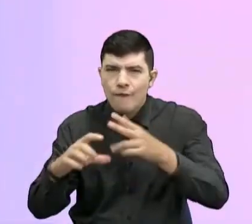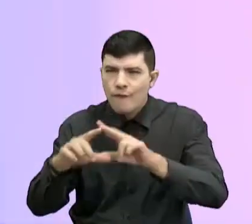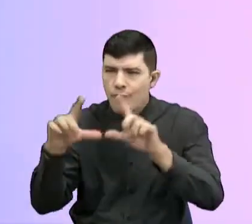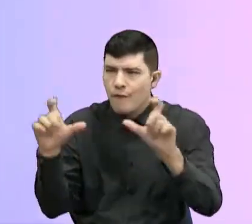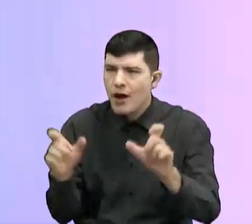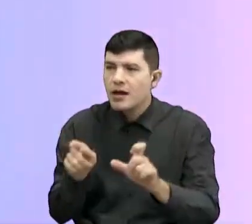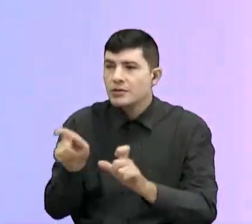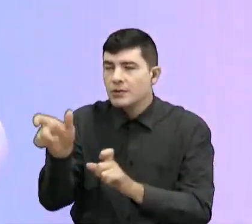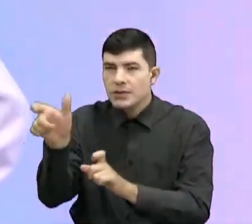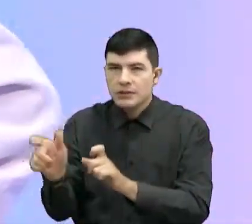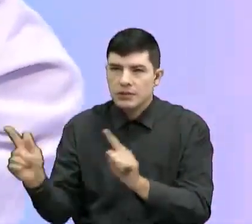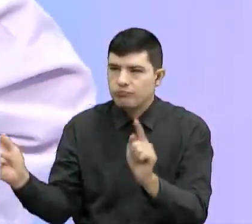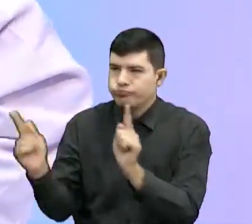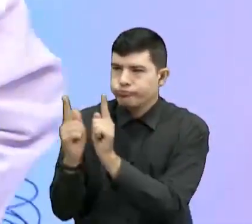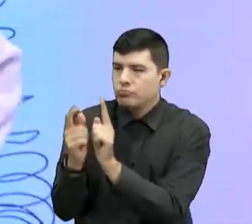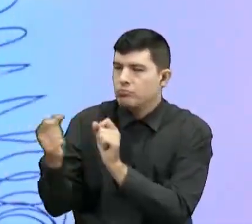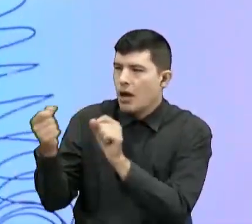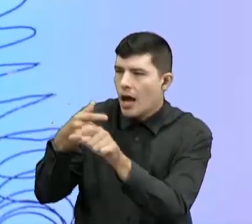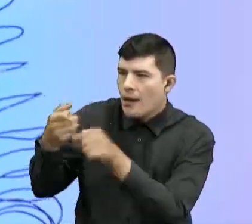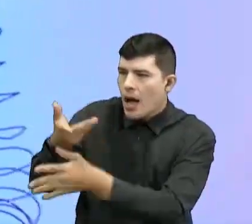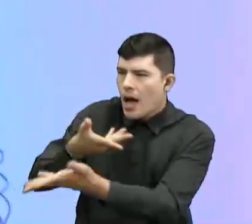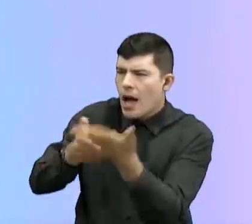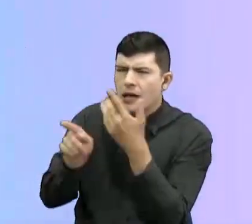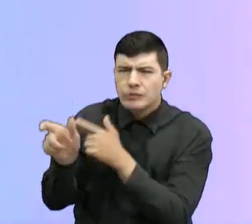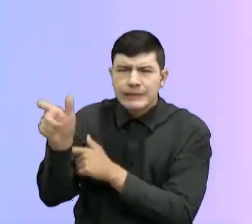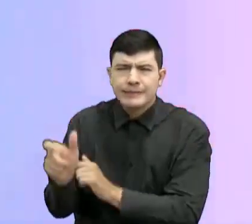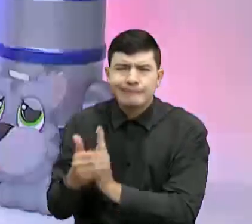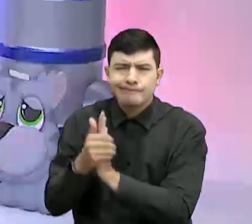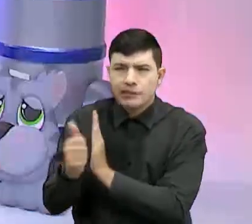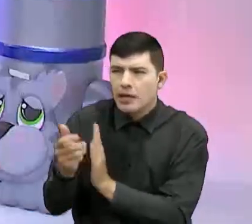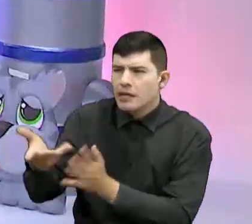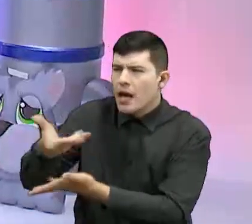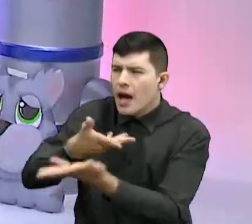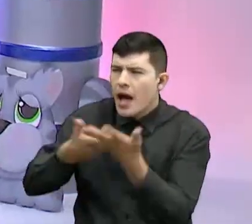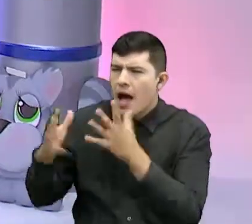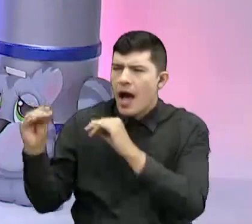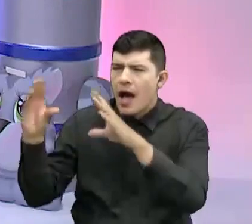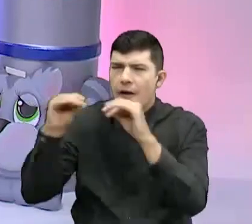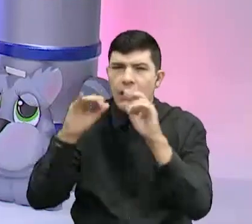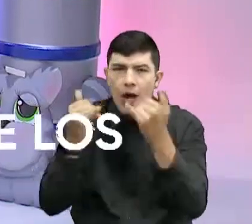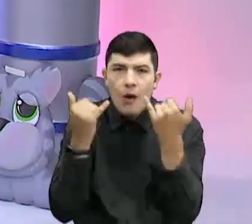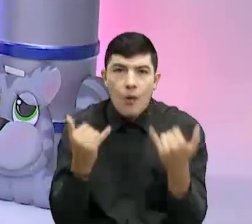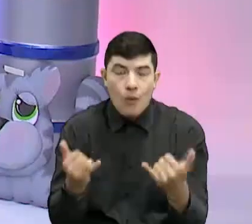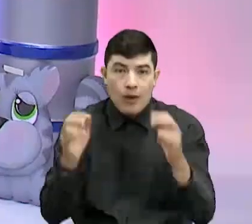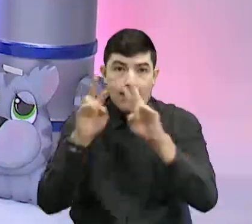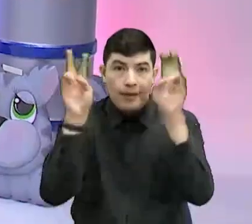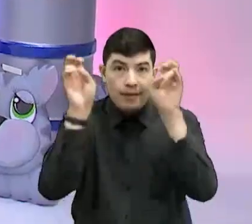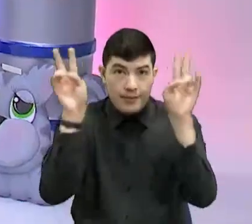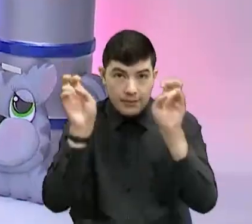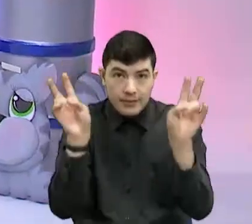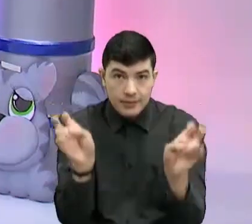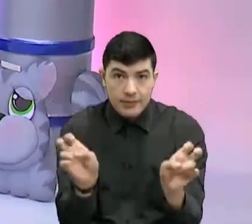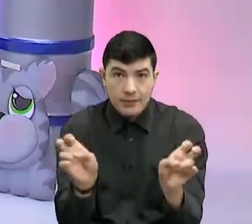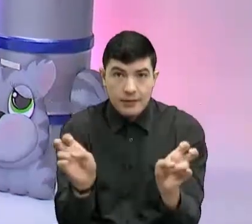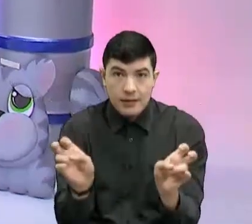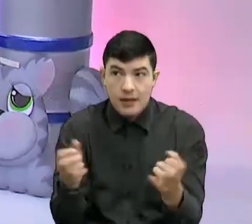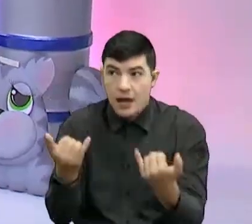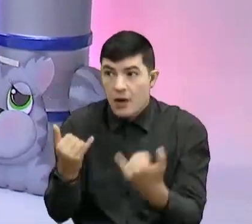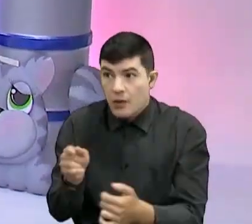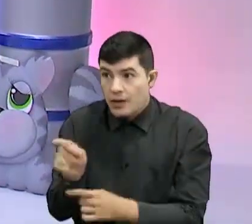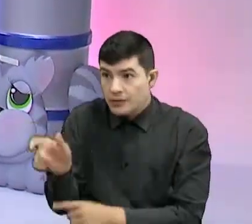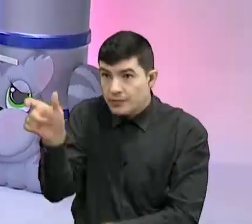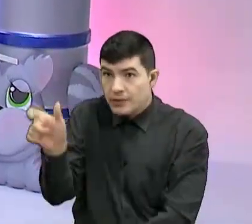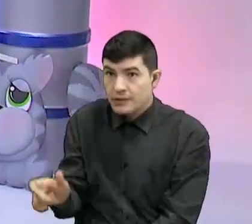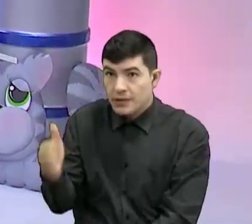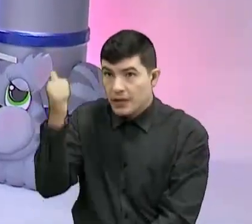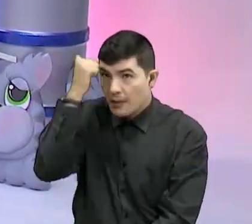para hablar sobre los conocimientos que dictamos acá en Presidente Profe. En este caso supongo yo que nuestra profe